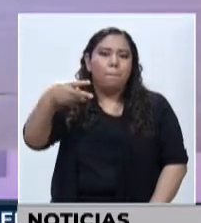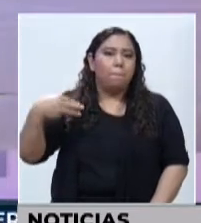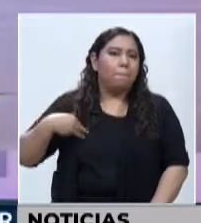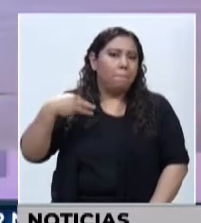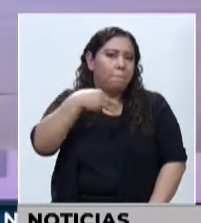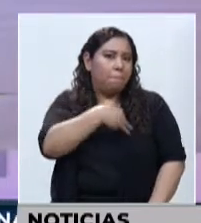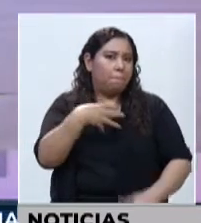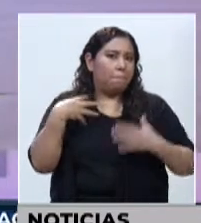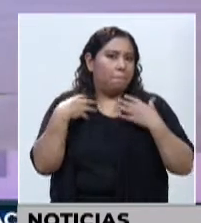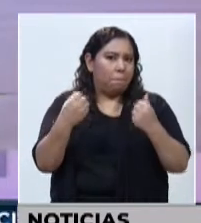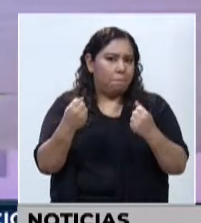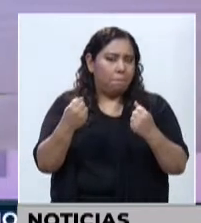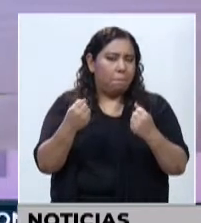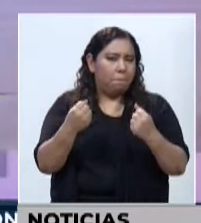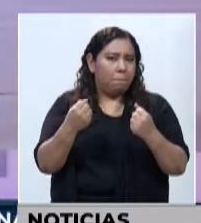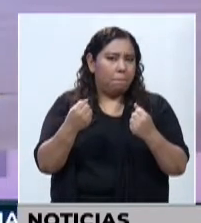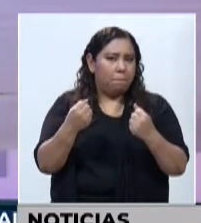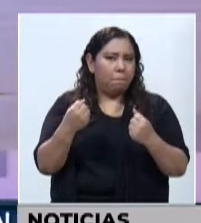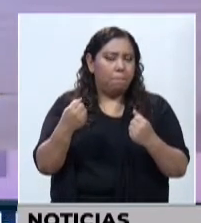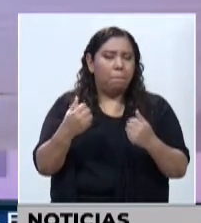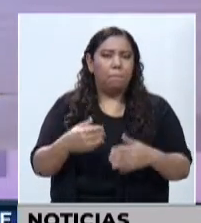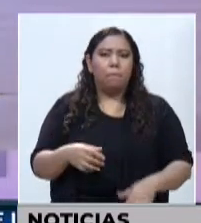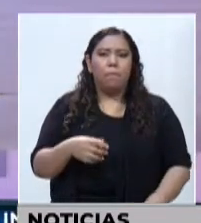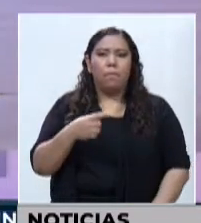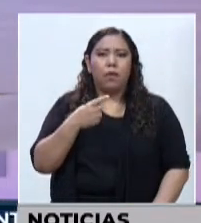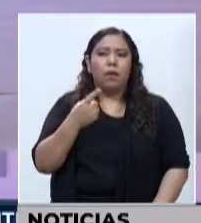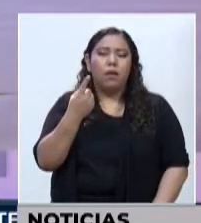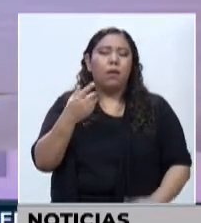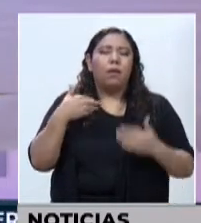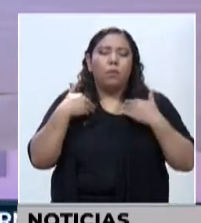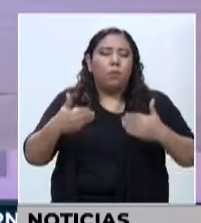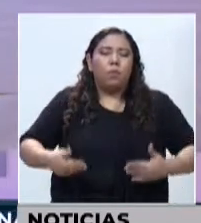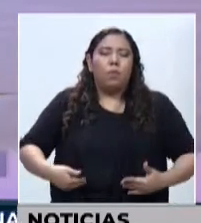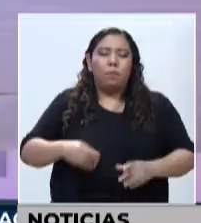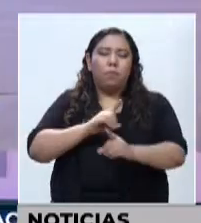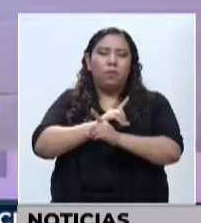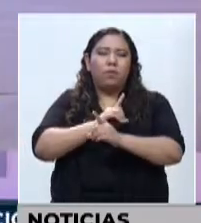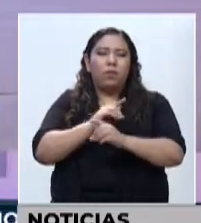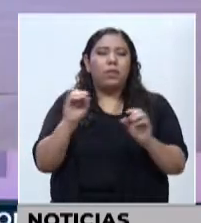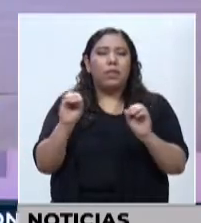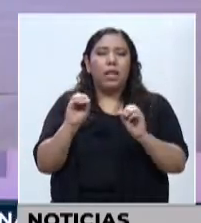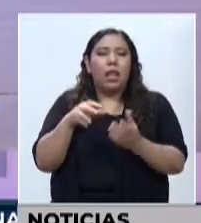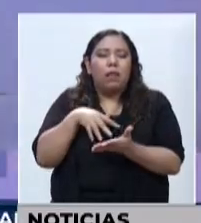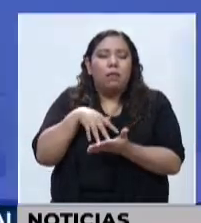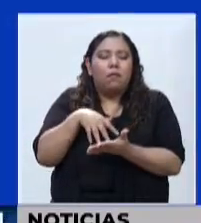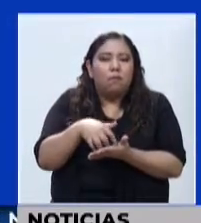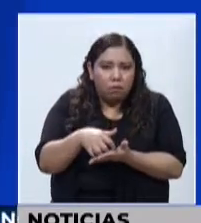Salud, Freddy Guillén, esto se debe por falta de defensas que tienen las personas.